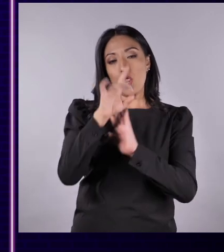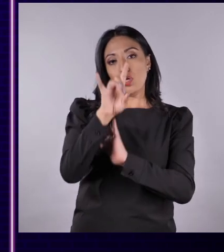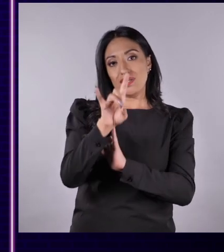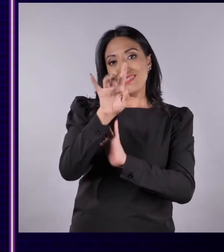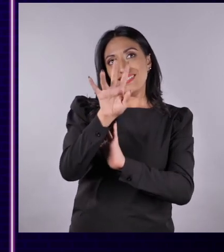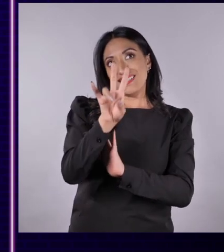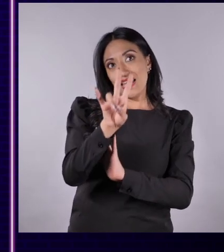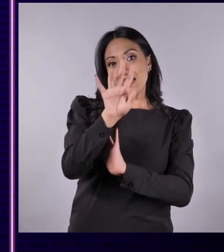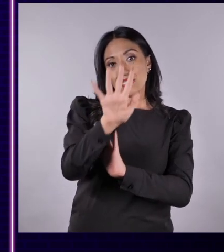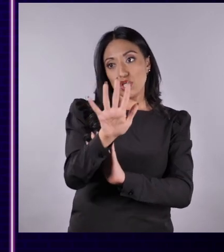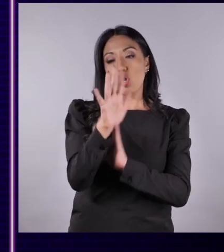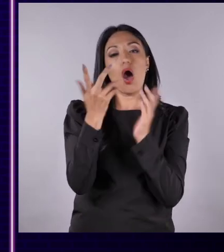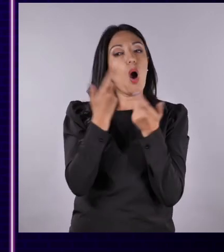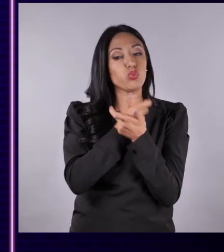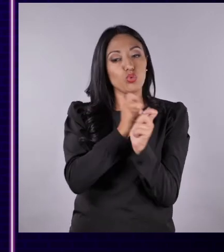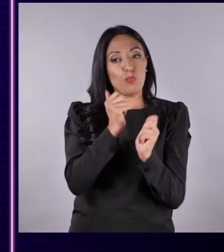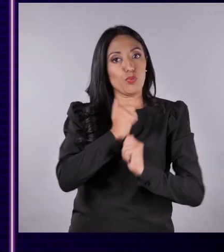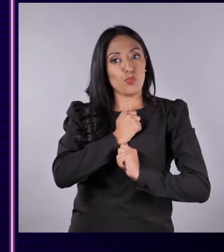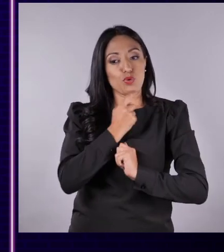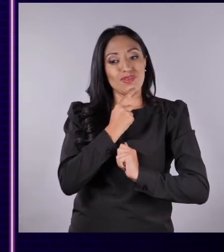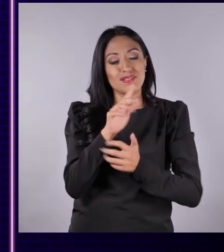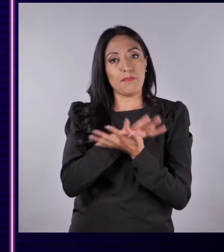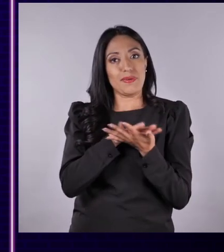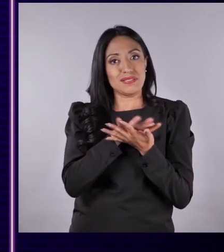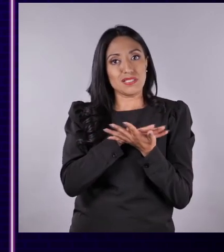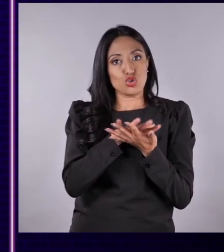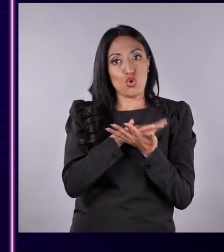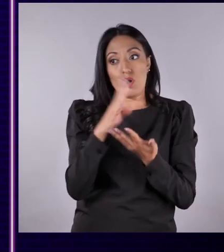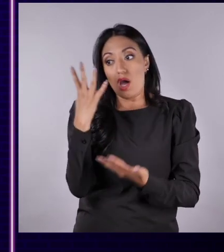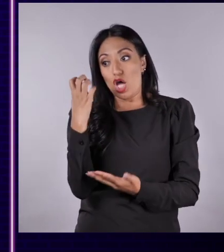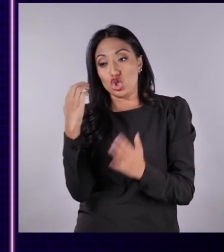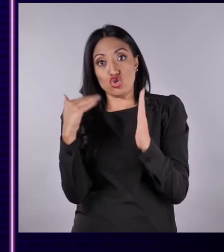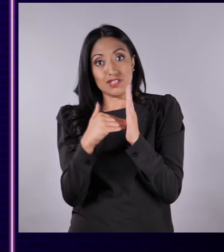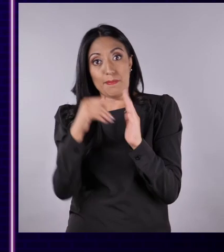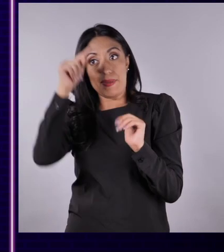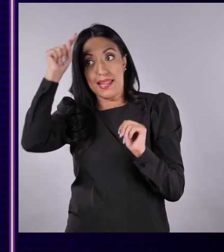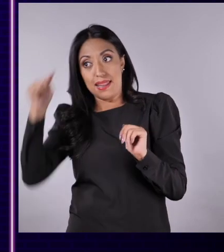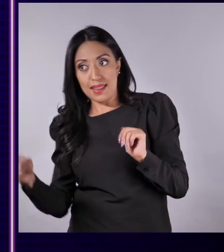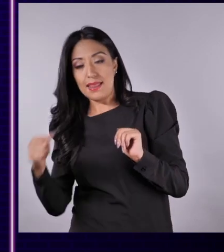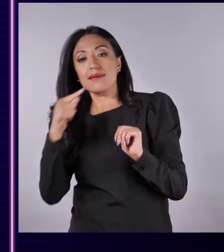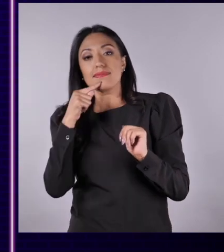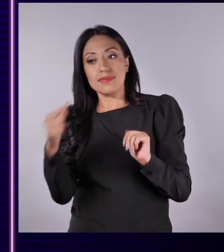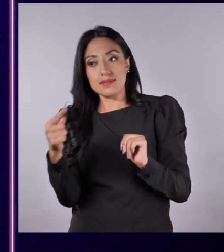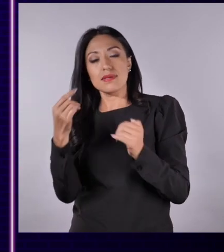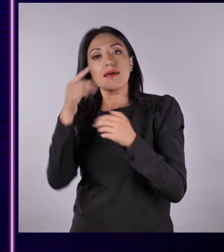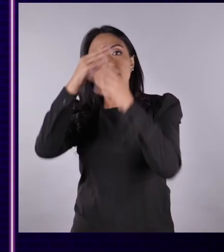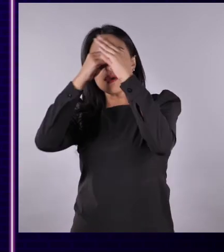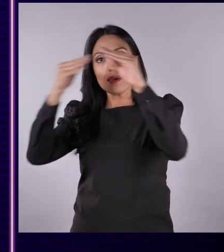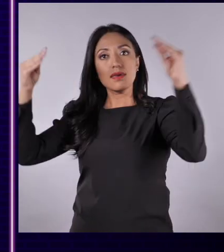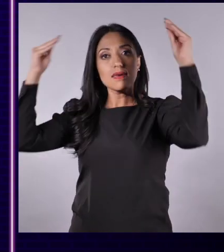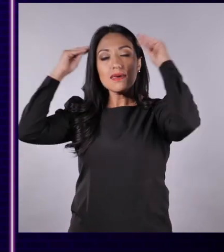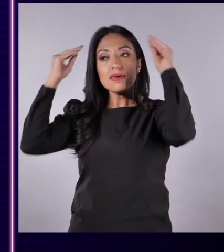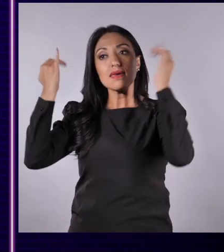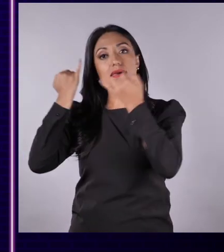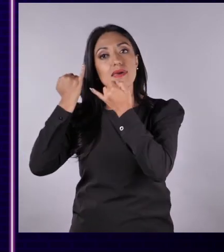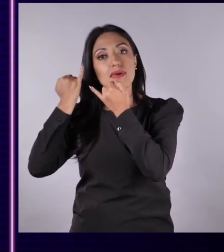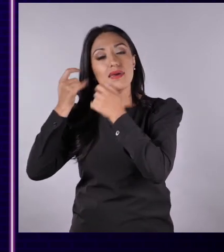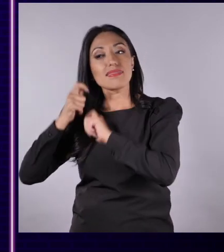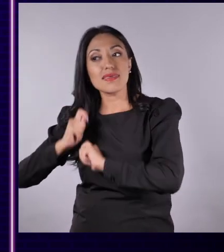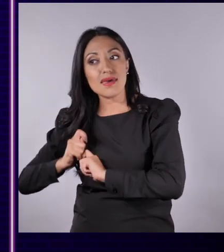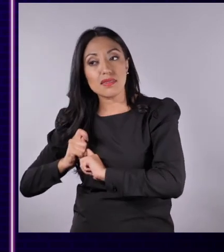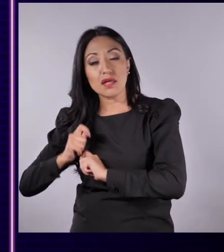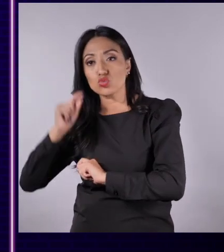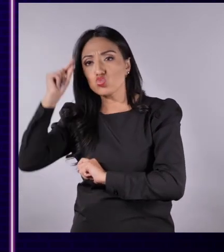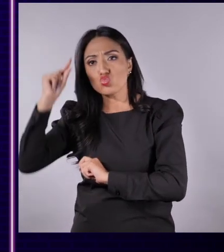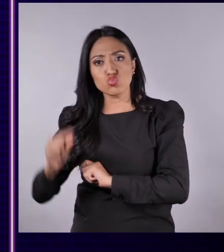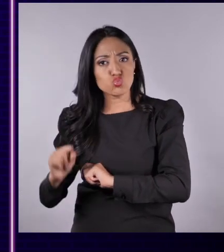.875 se autoidentifican como mestizos, 14.483 se autoidentifican como